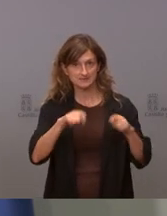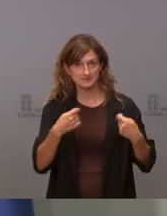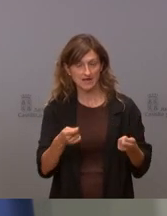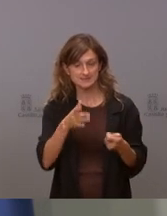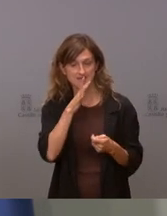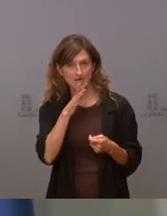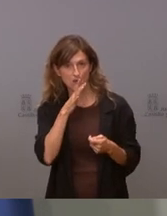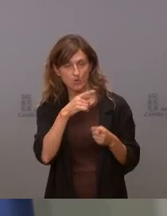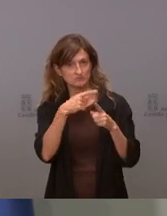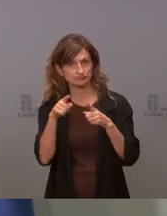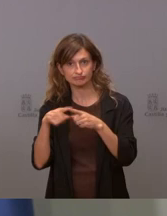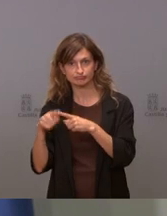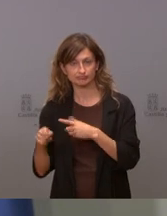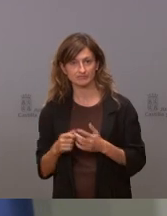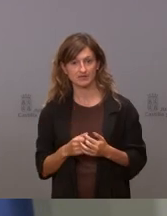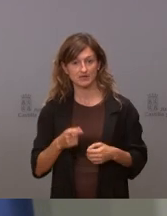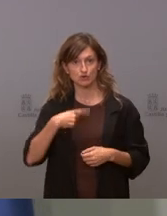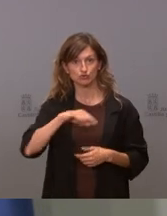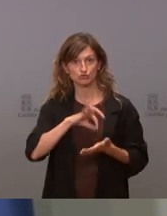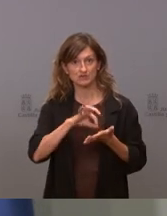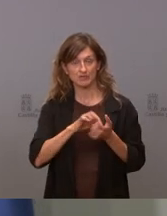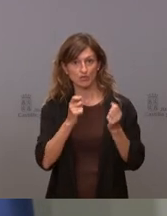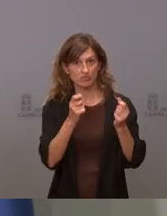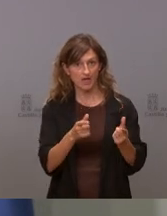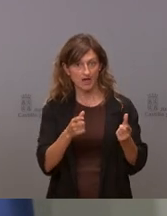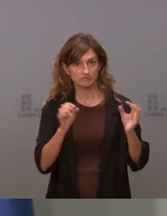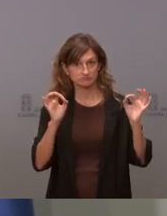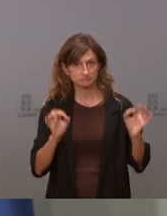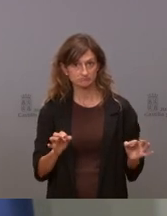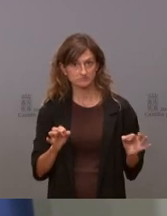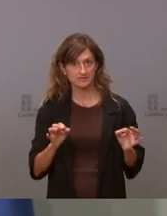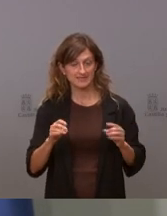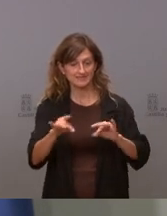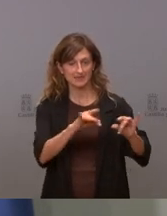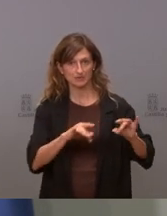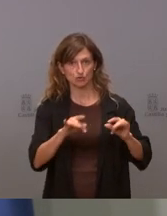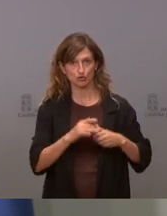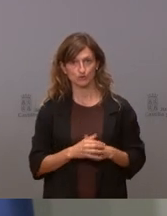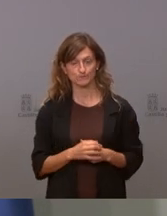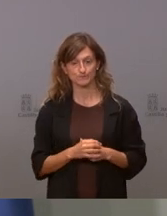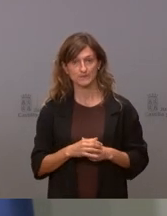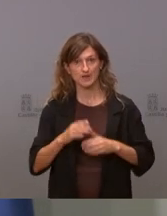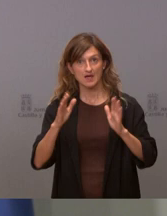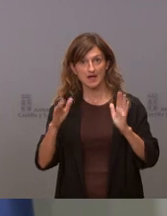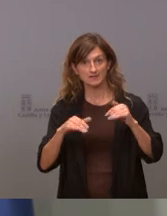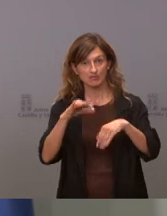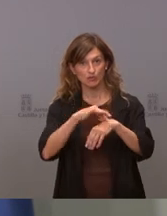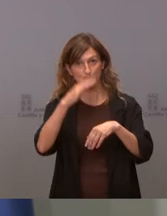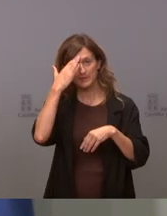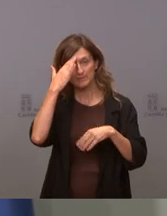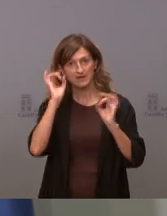aguas no pueden ser los mismos nosotros prestamos este servicio al territorio en atención primaria ocurre lo mismo